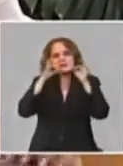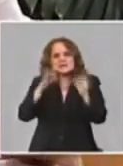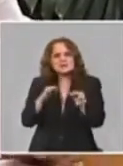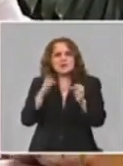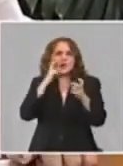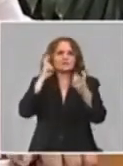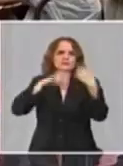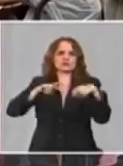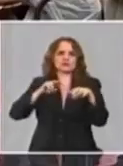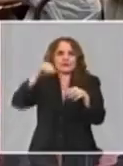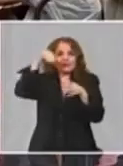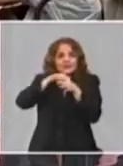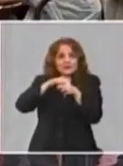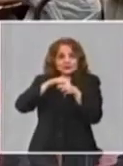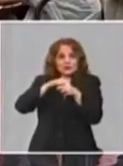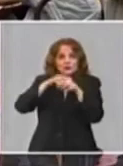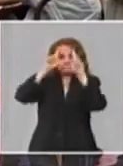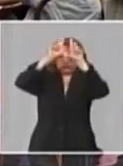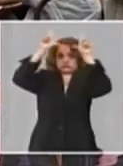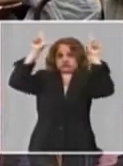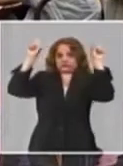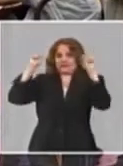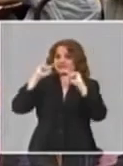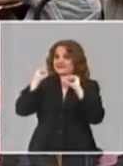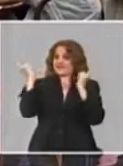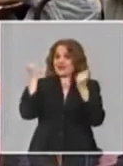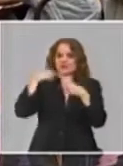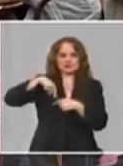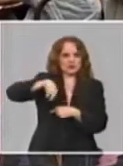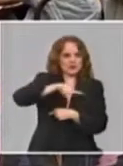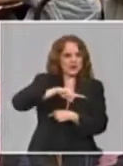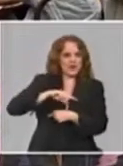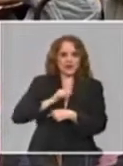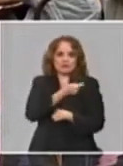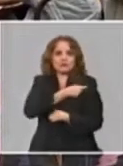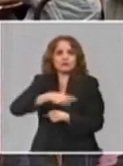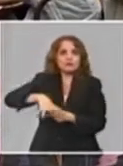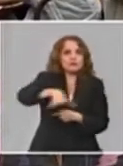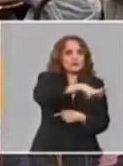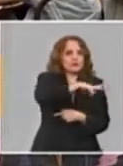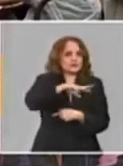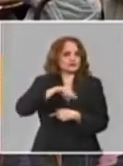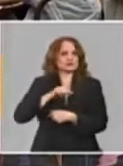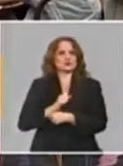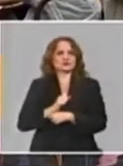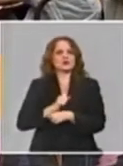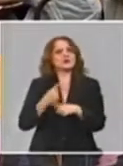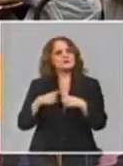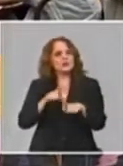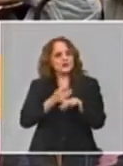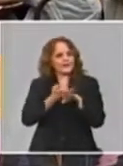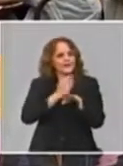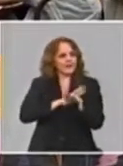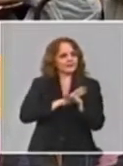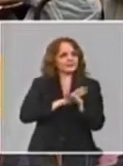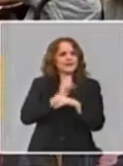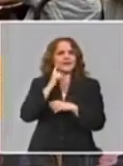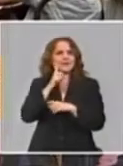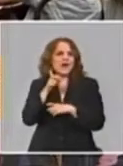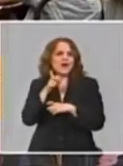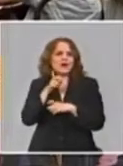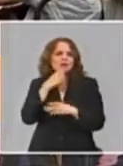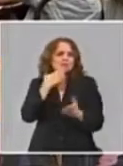nacional a una escala poblacional y porque se ha hecho con un diseño metodológico